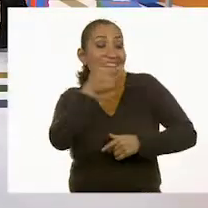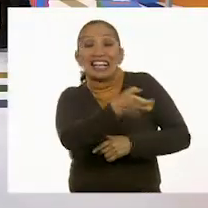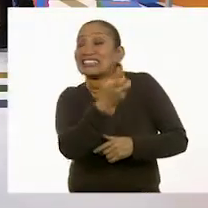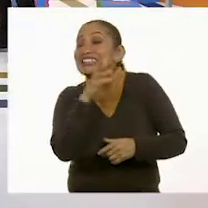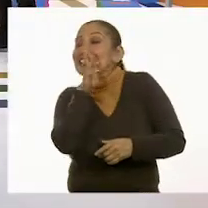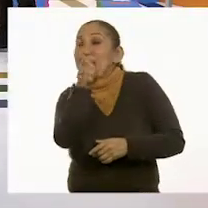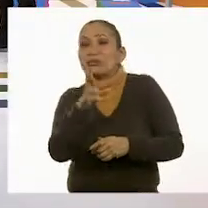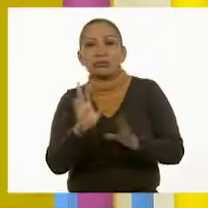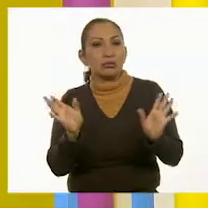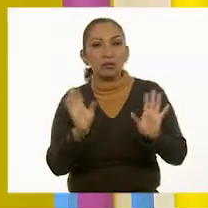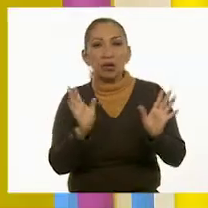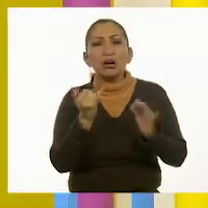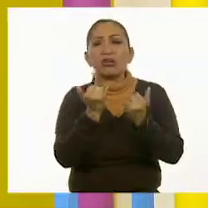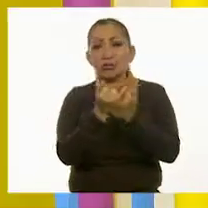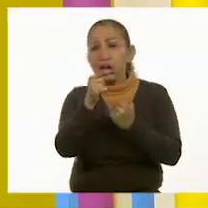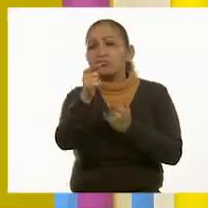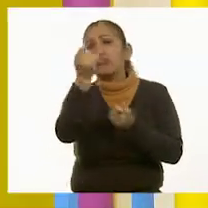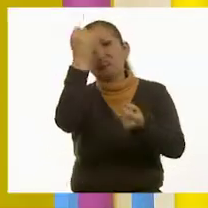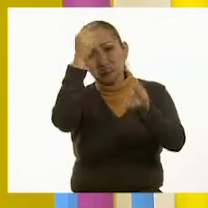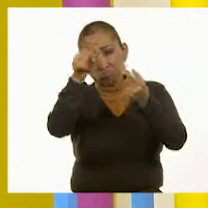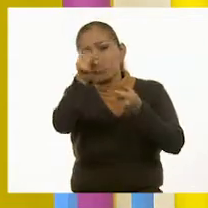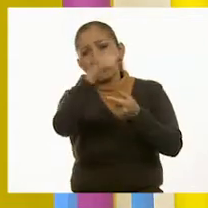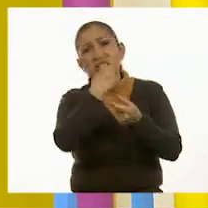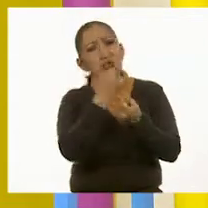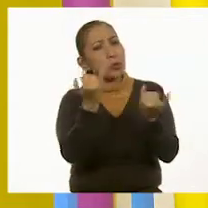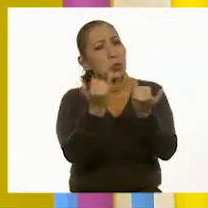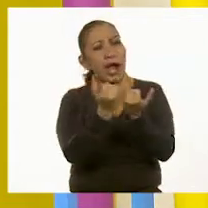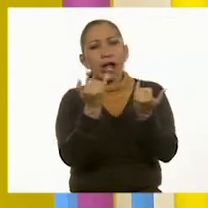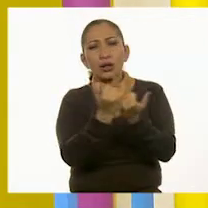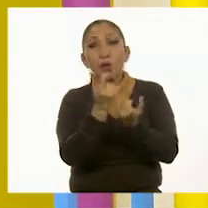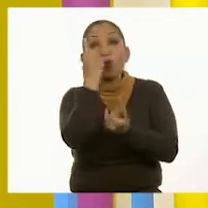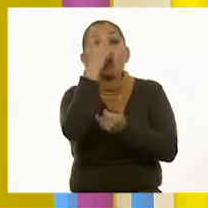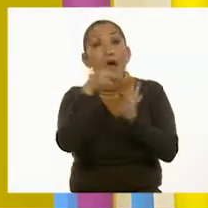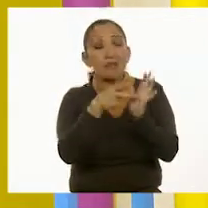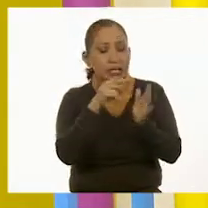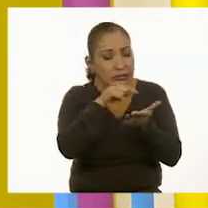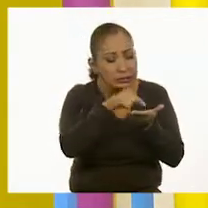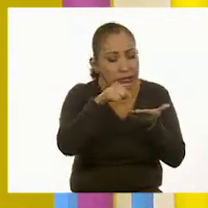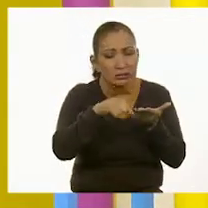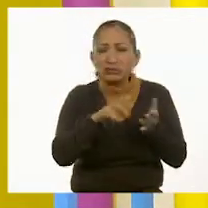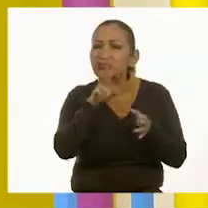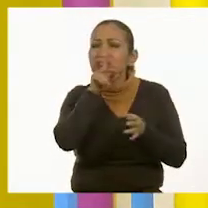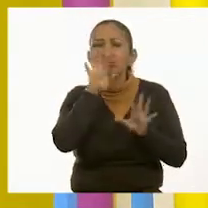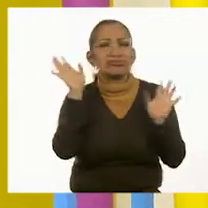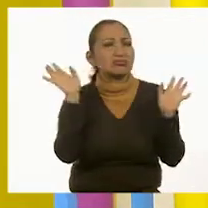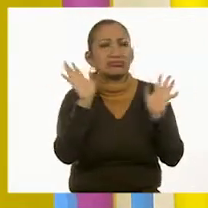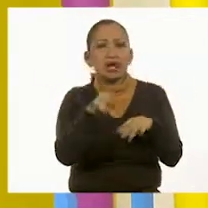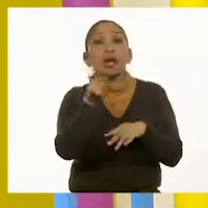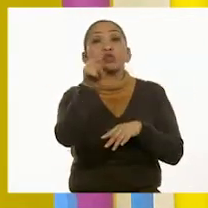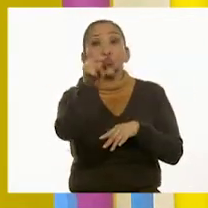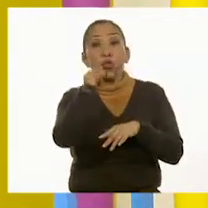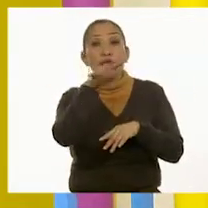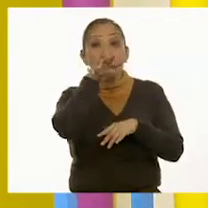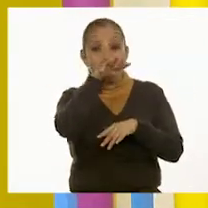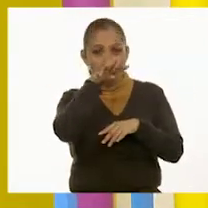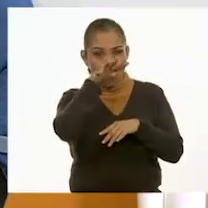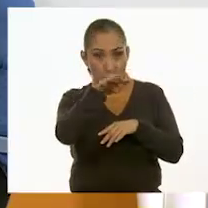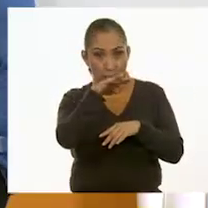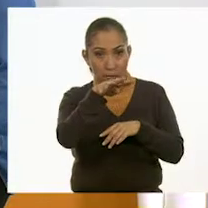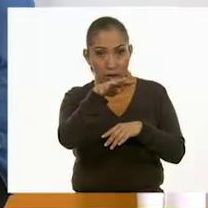creo que no solamente a ti te pasó. Le ha de haber pasado a muchos niños y niñas en casa. Pero no se preocupen. Si tienes 19,